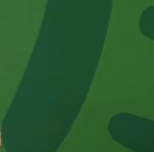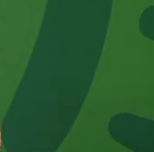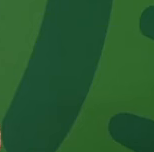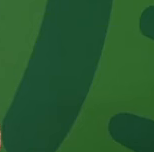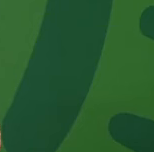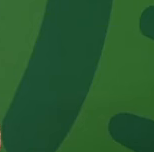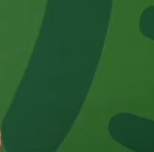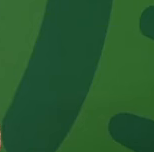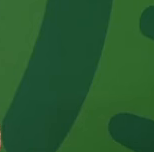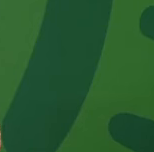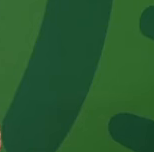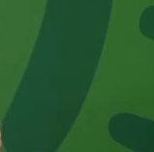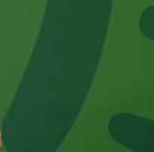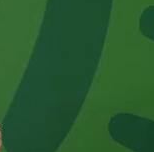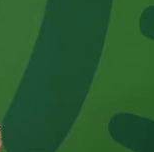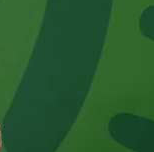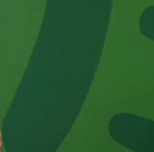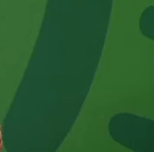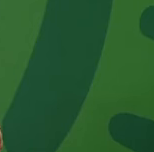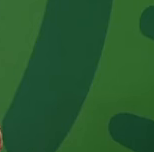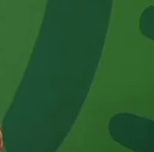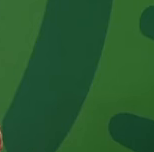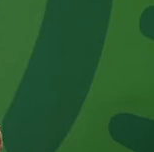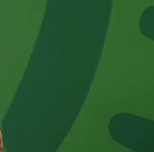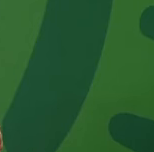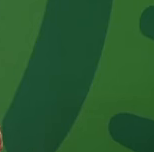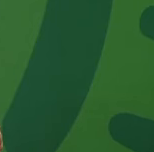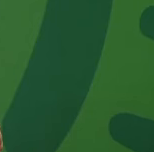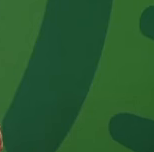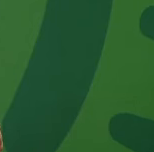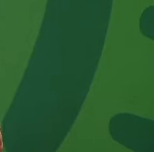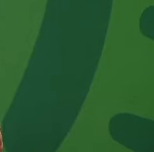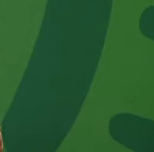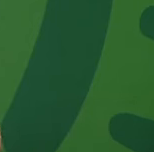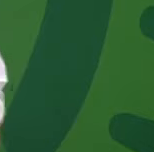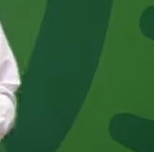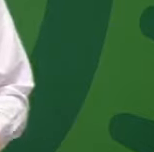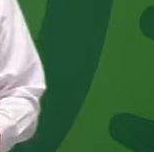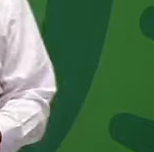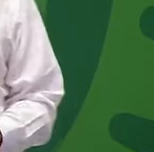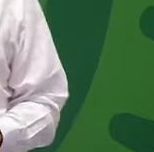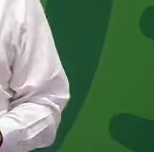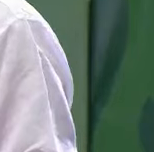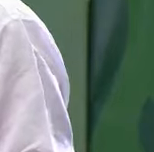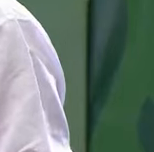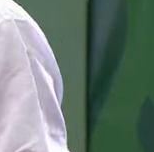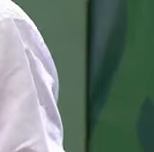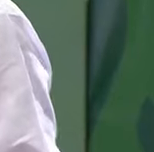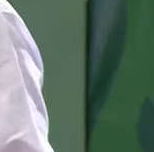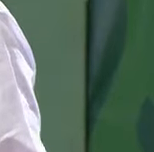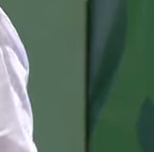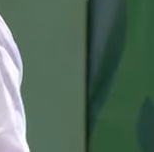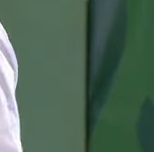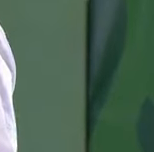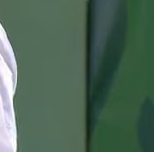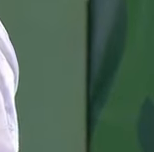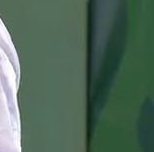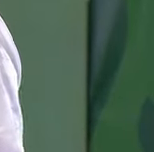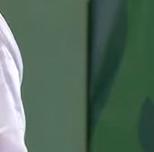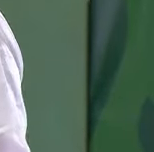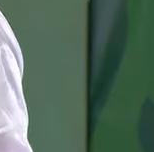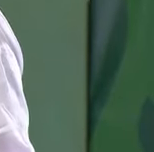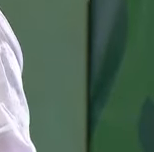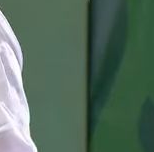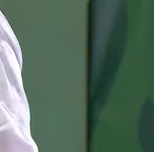le sea leve al presidente Biden su